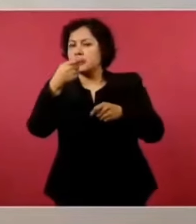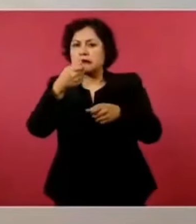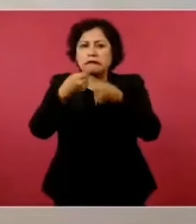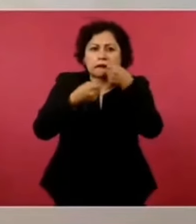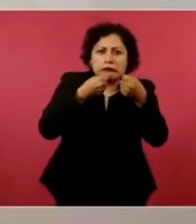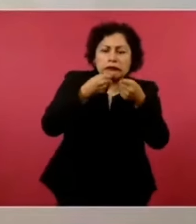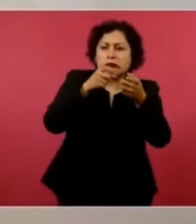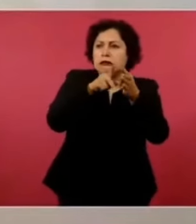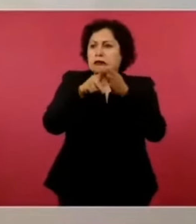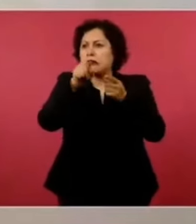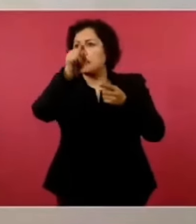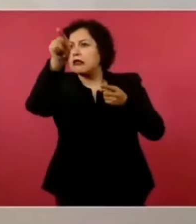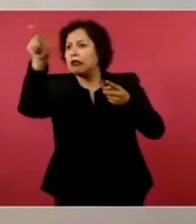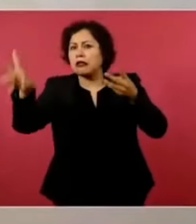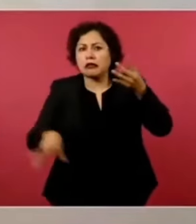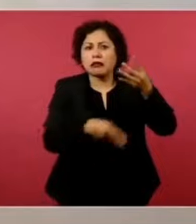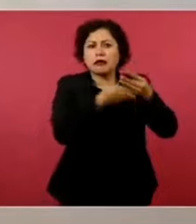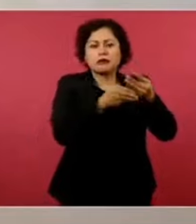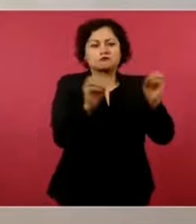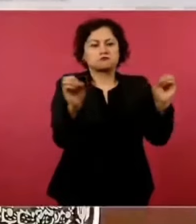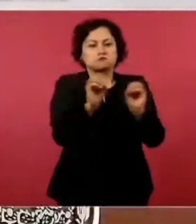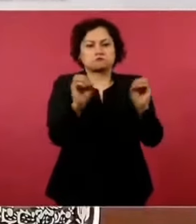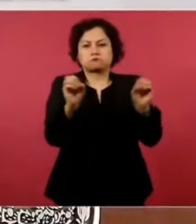persona que se dedique a esta actividad.